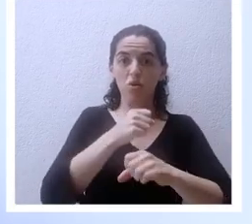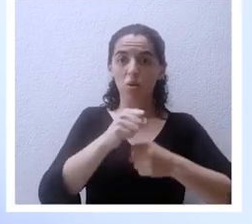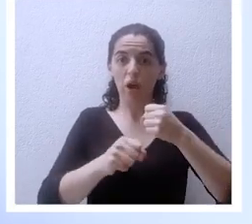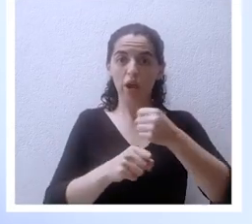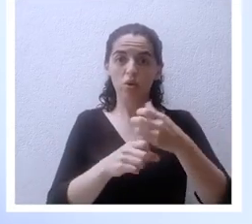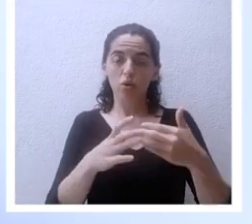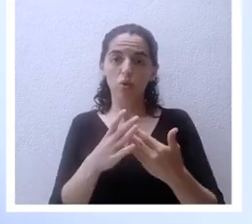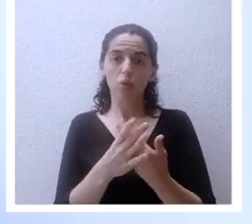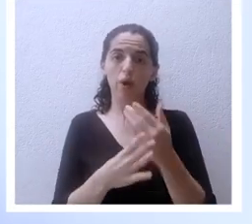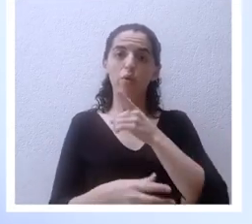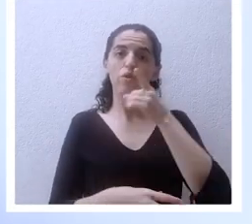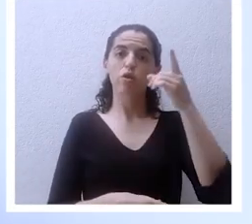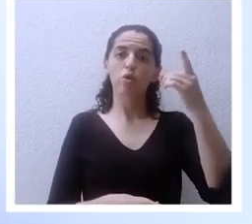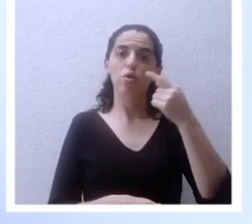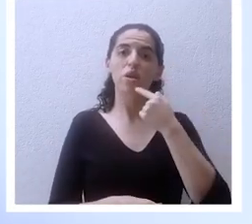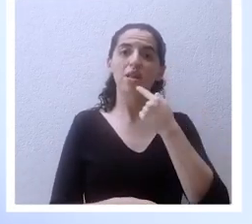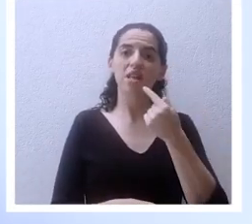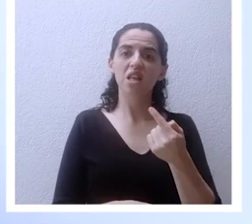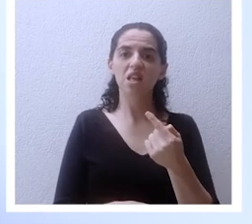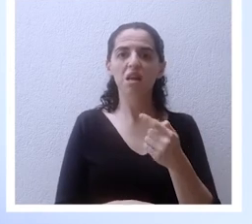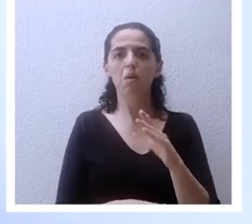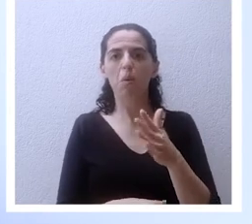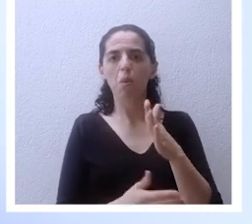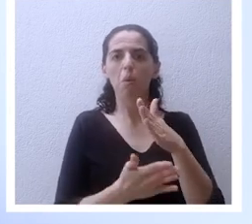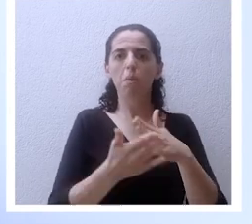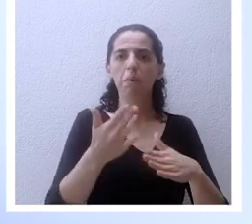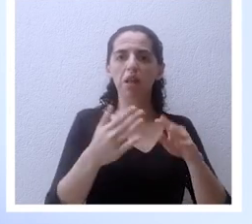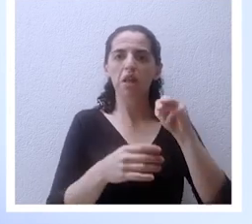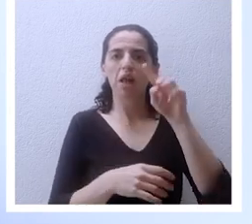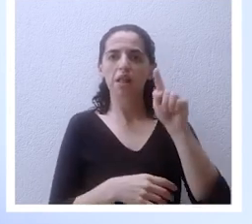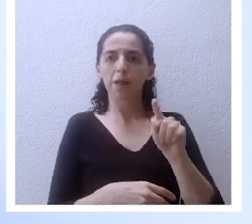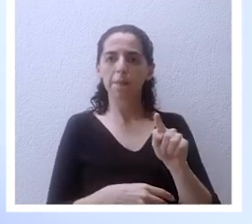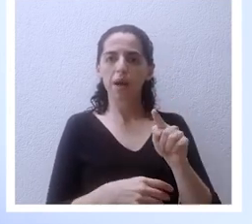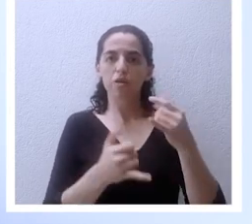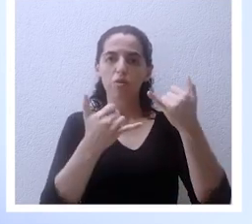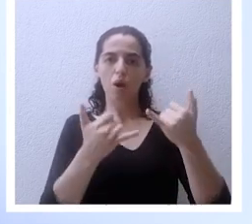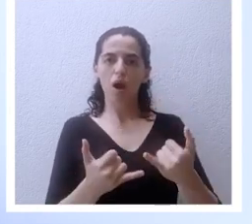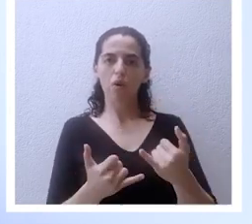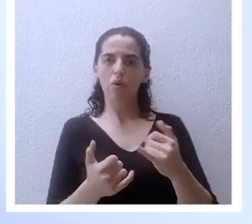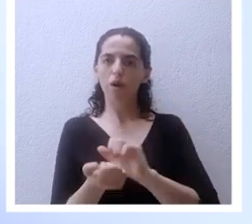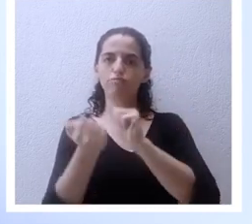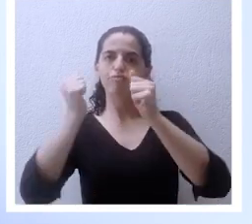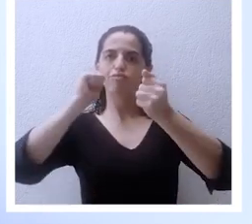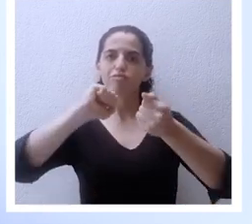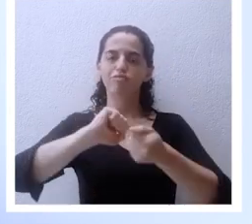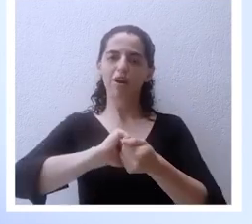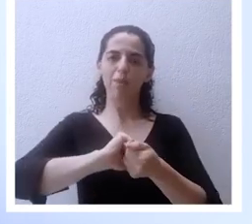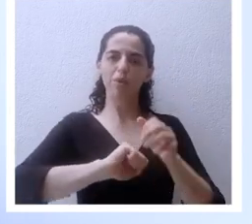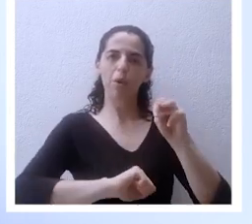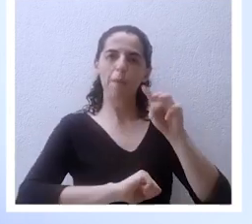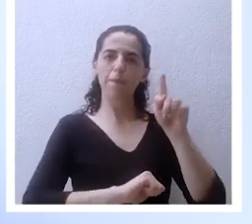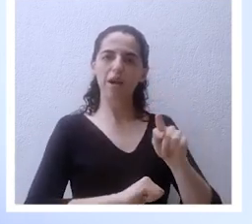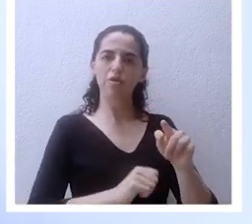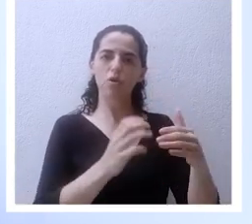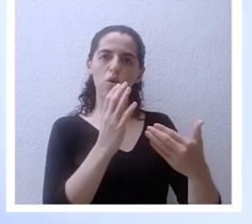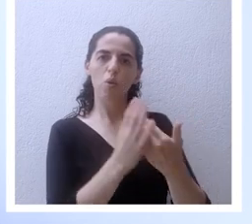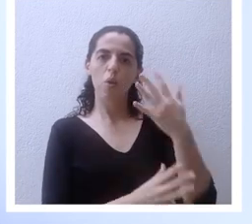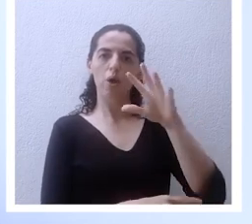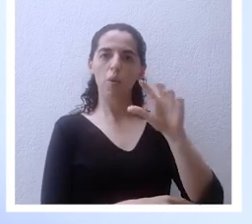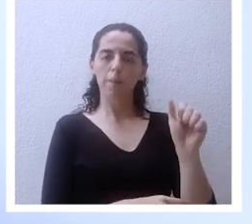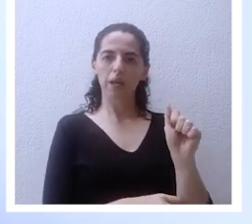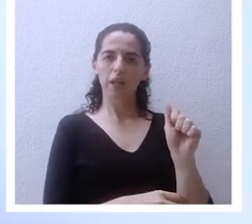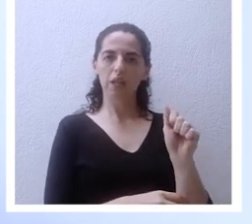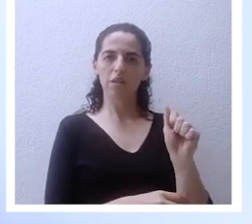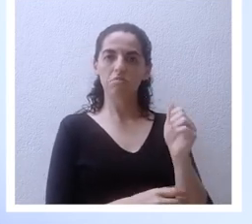les está diciendo como a mediados de marzo que ahora este será su primer mes por lo menos me imagino que se